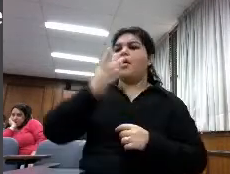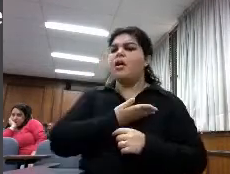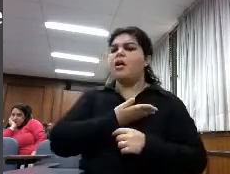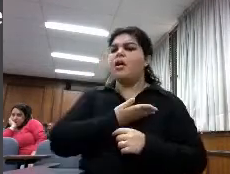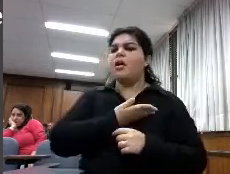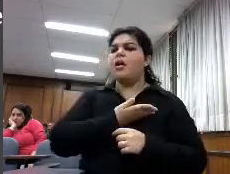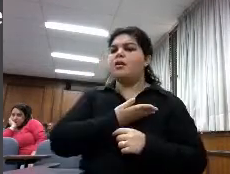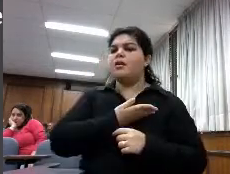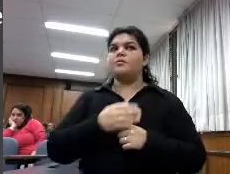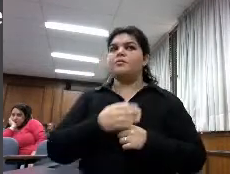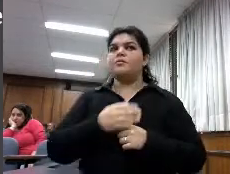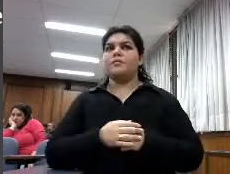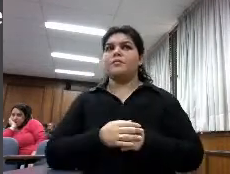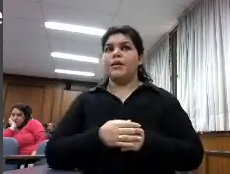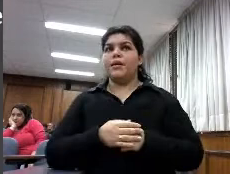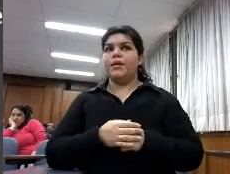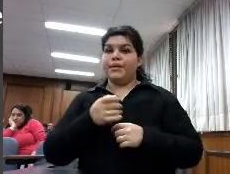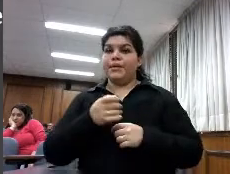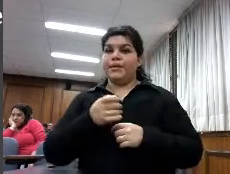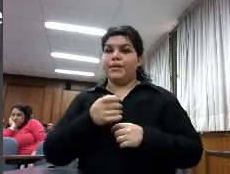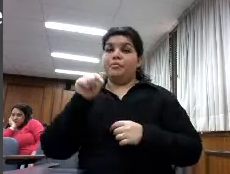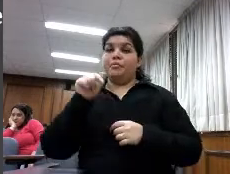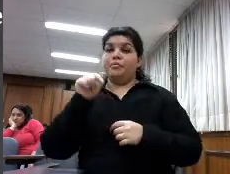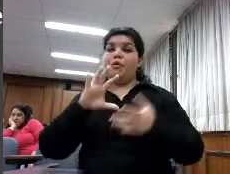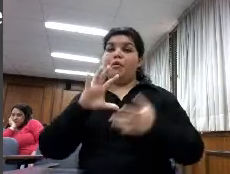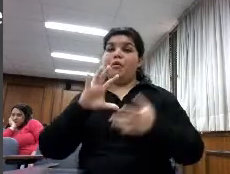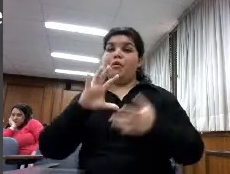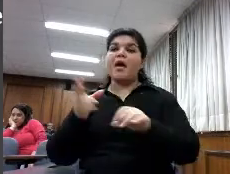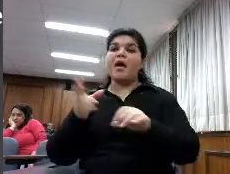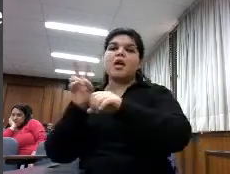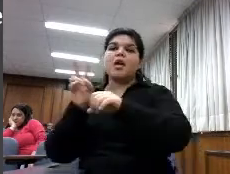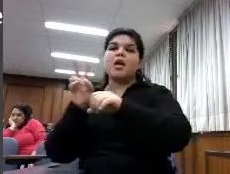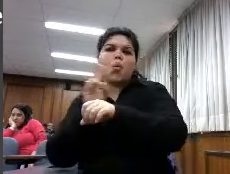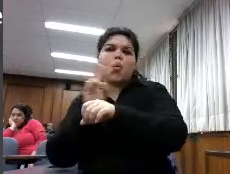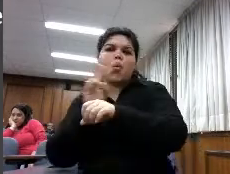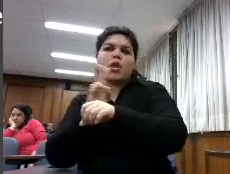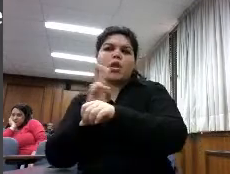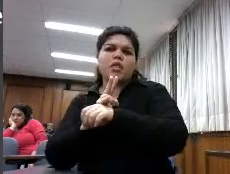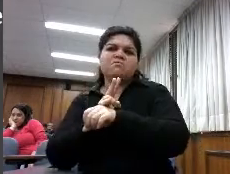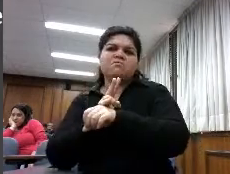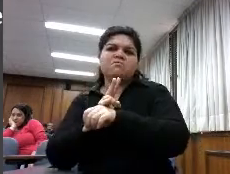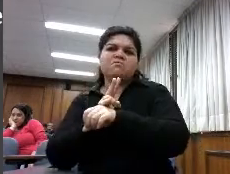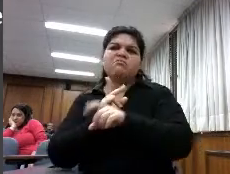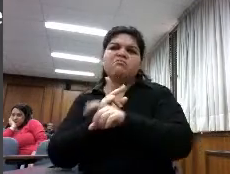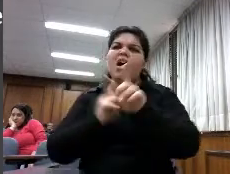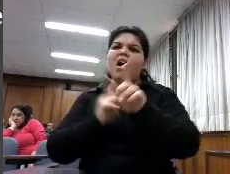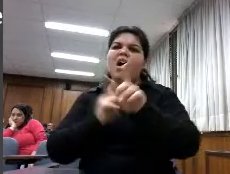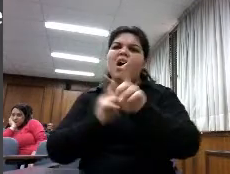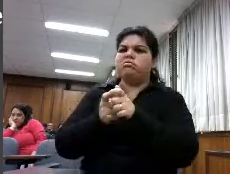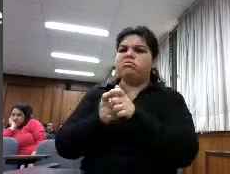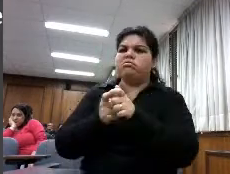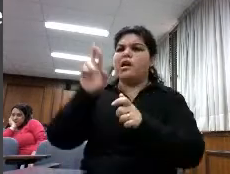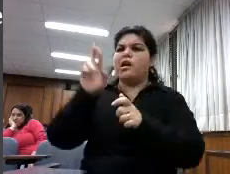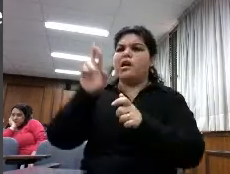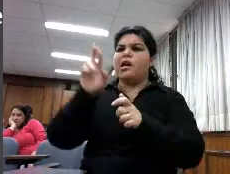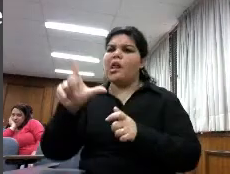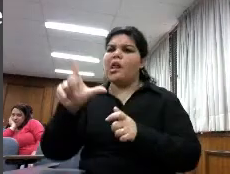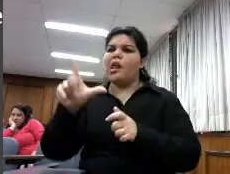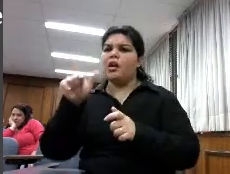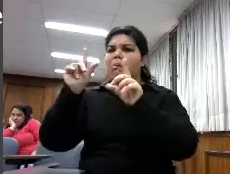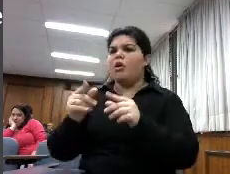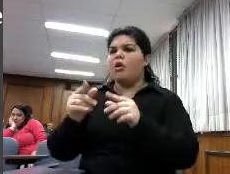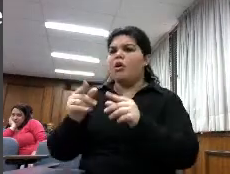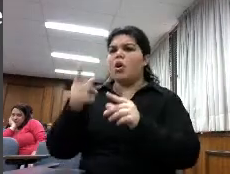si conocían los sistemas de seguridad muy poquitos conocían los sistemas de RM y que como funcionaban o en